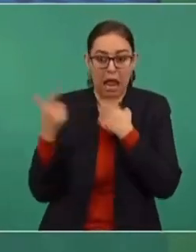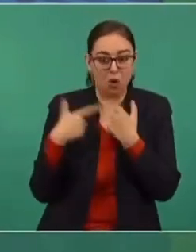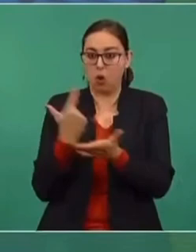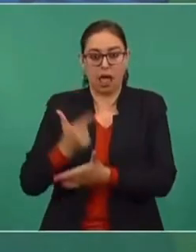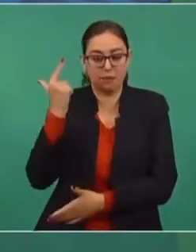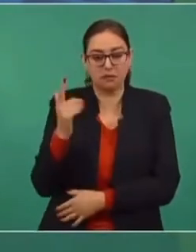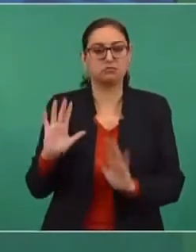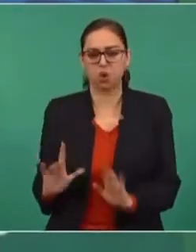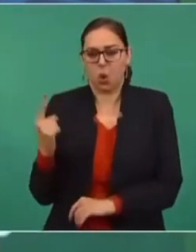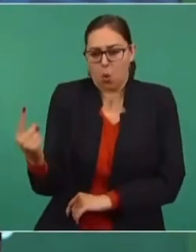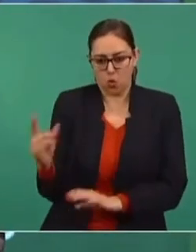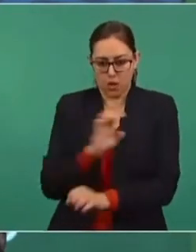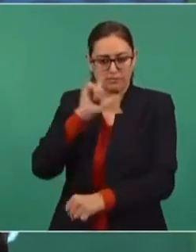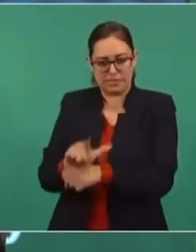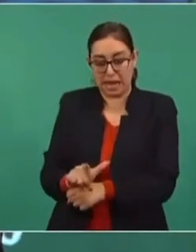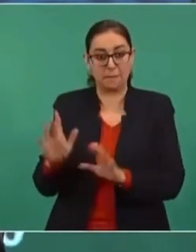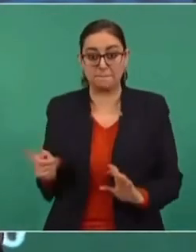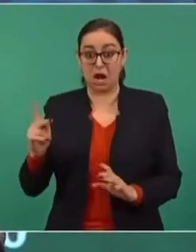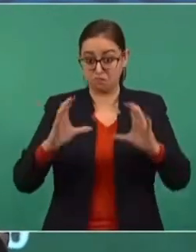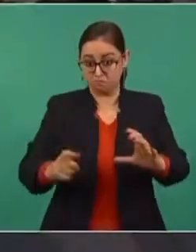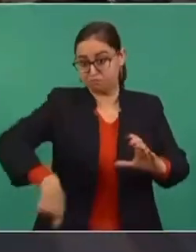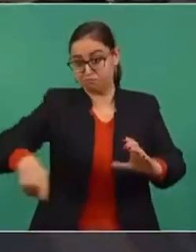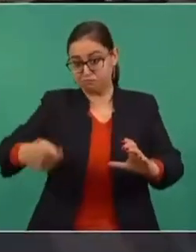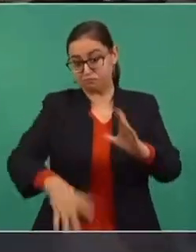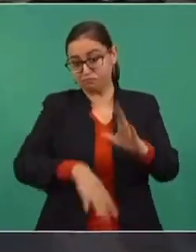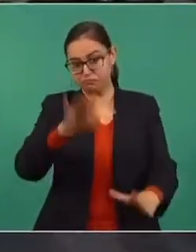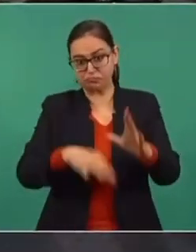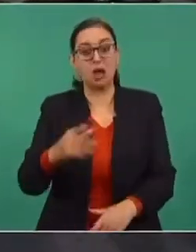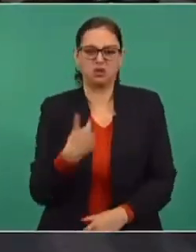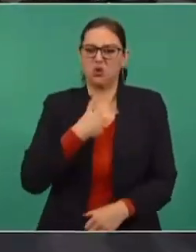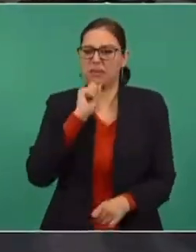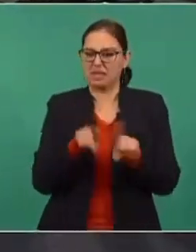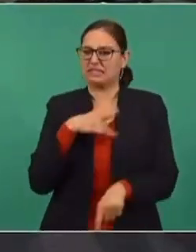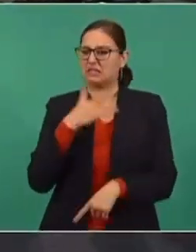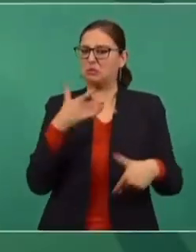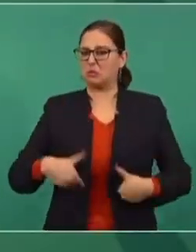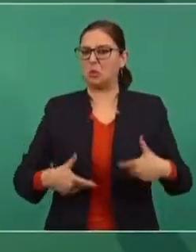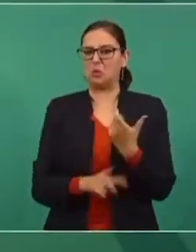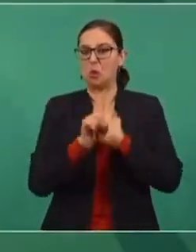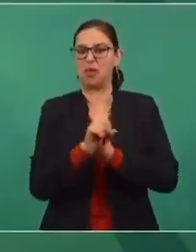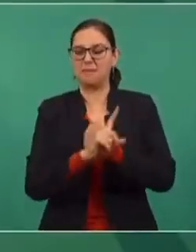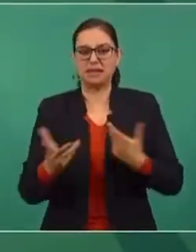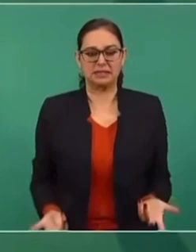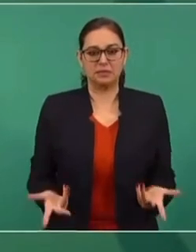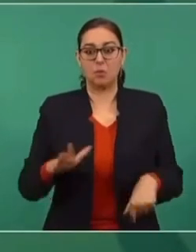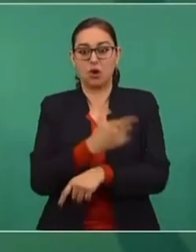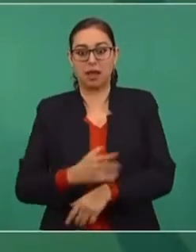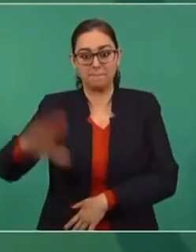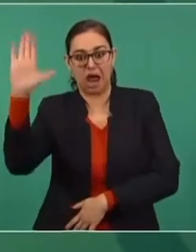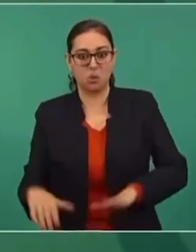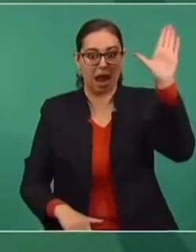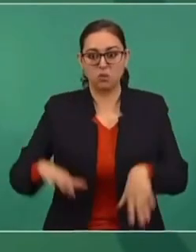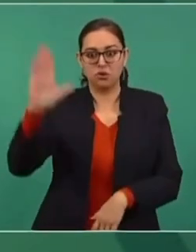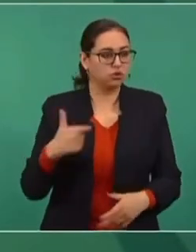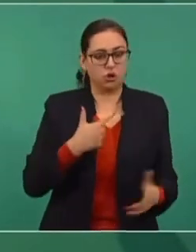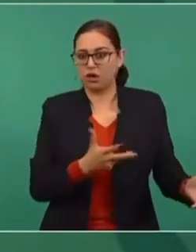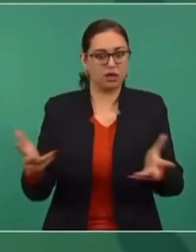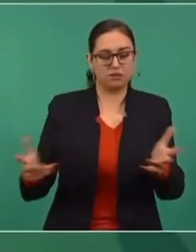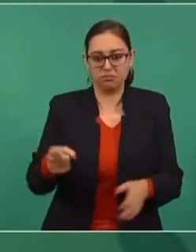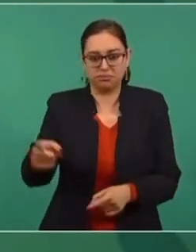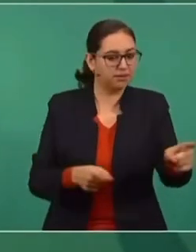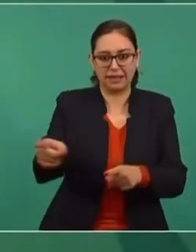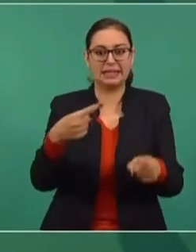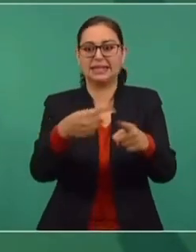grave, se le da un lugar. Pero eso sería una forma buena, porque a mí también me meten en lío, porque me levantan la mano y yo de a quién